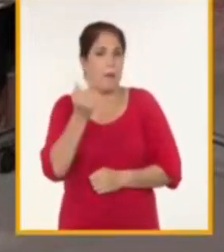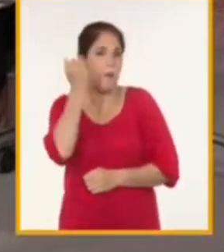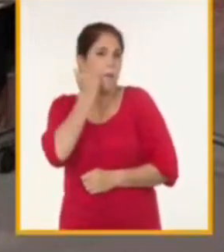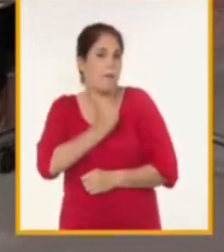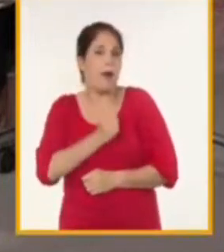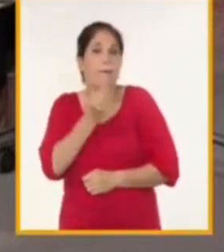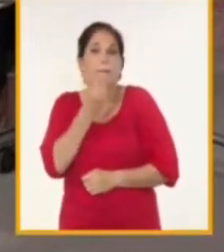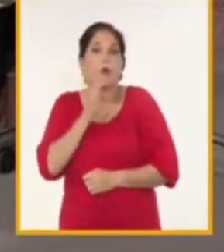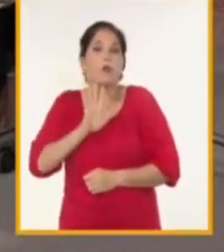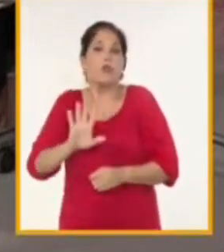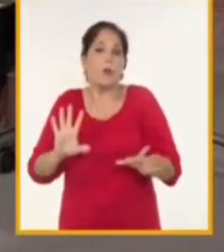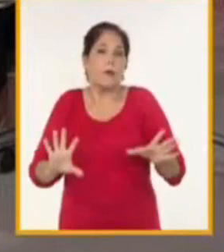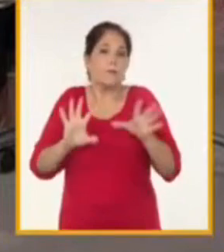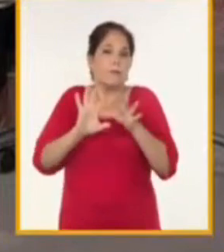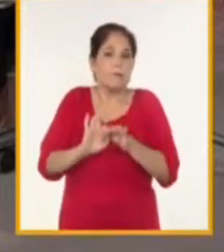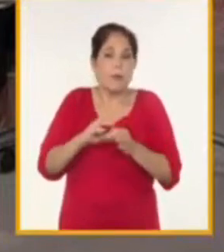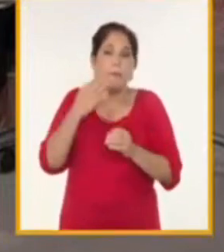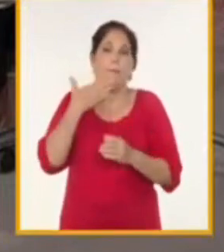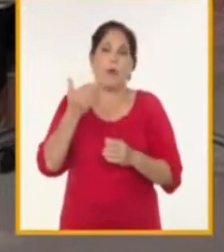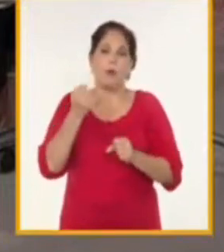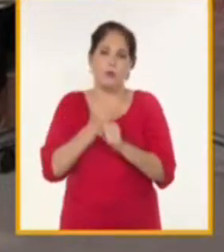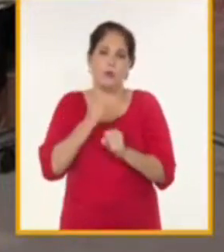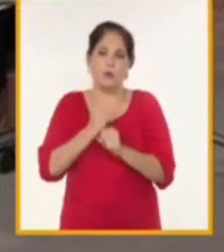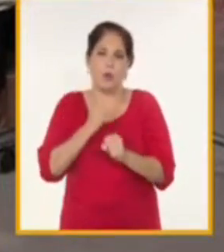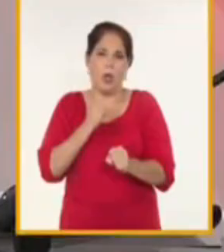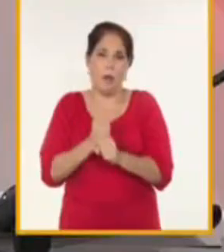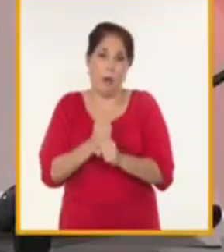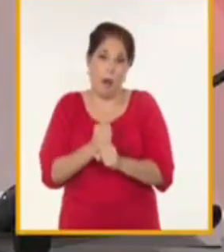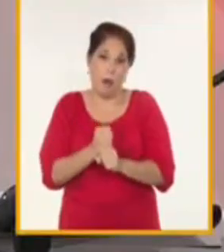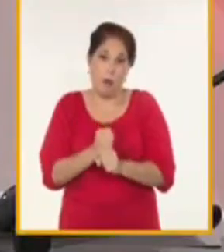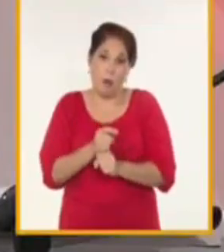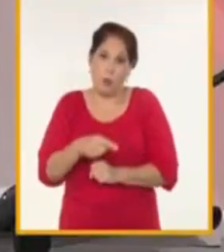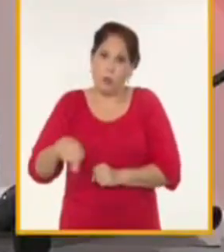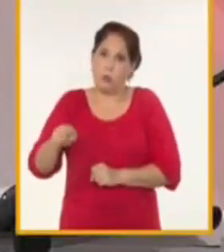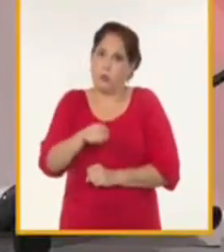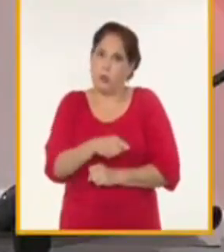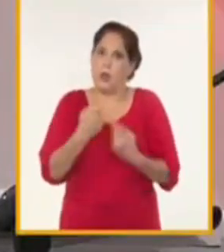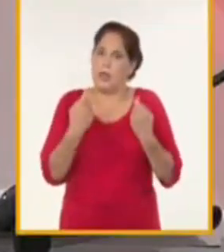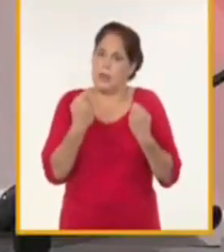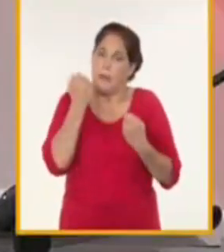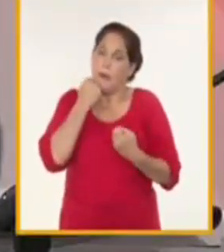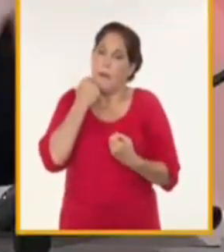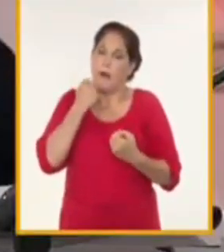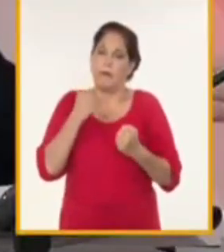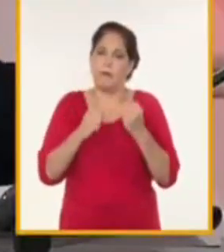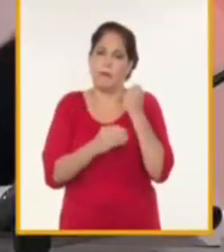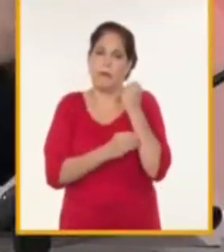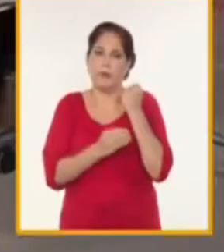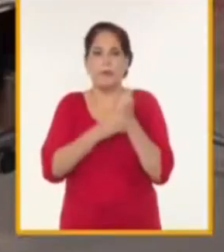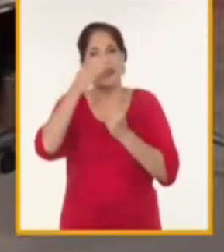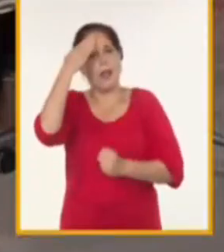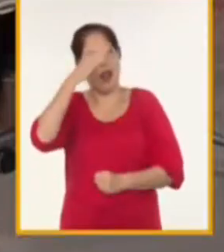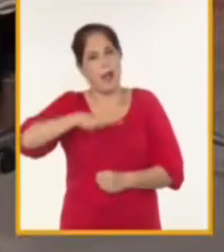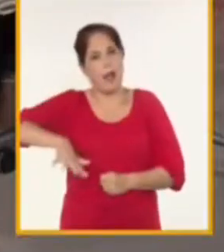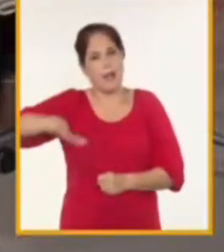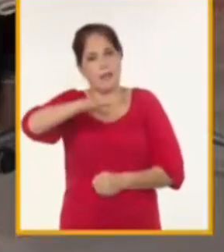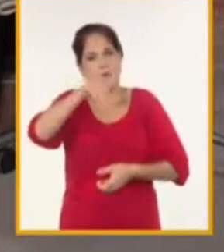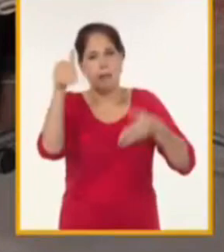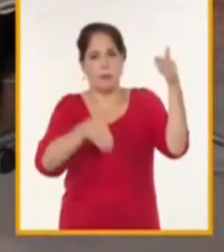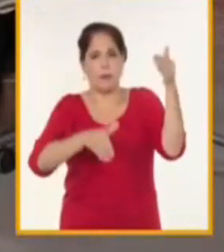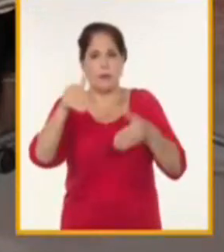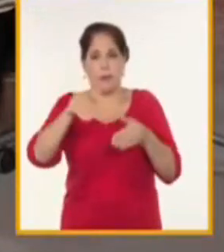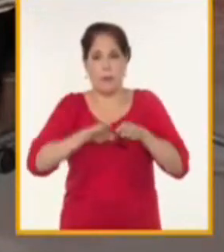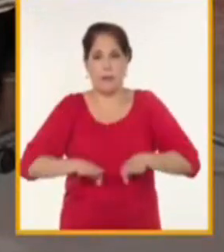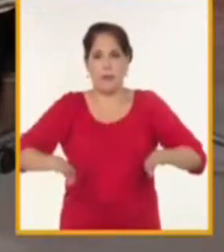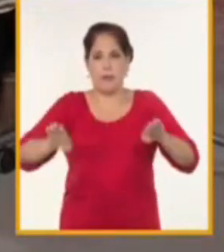posibilidades y también con más eficiencia que es algo de lo que todos pues estamos abocados gracias a ustedes por habernos acompañado esta